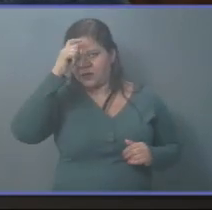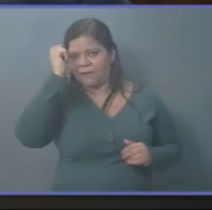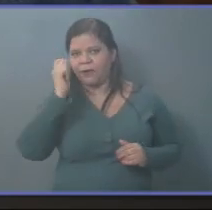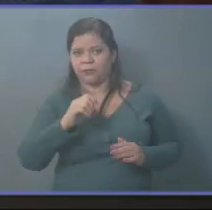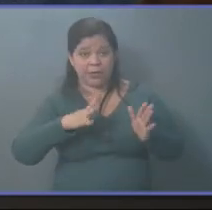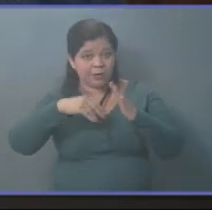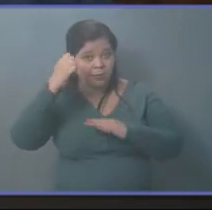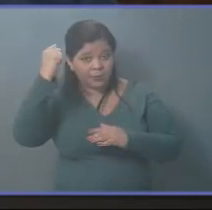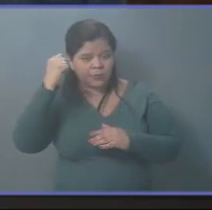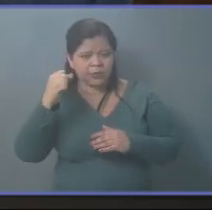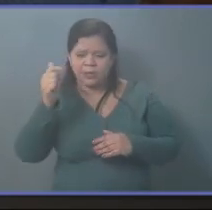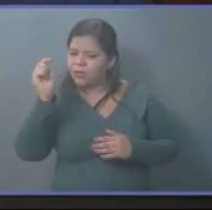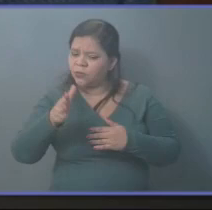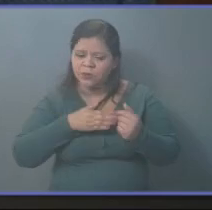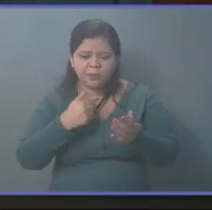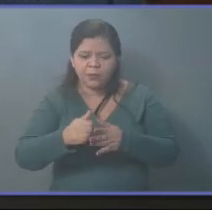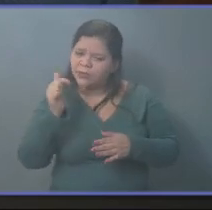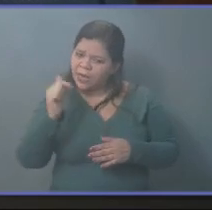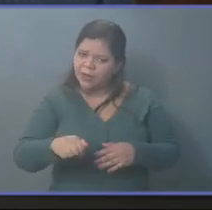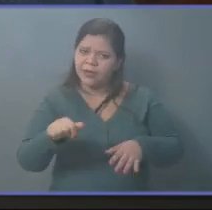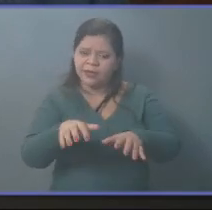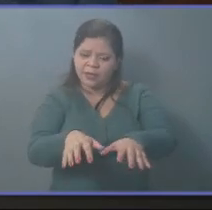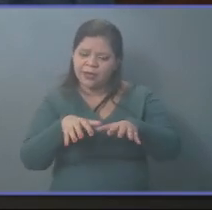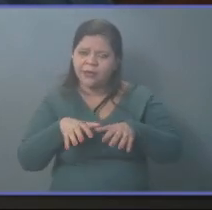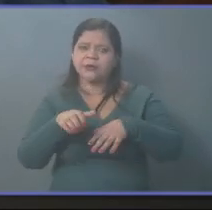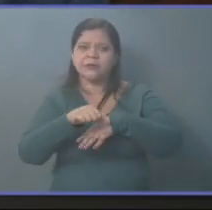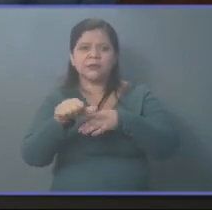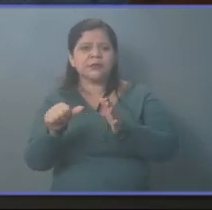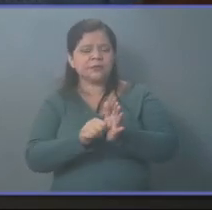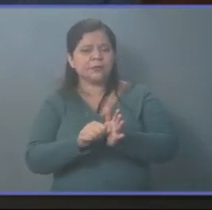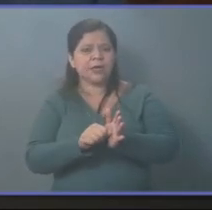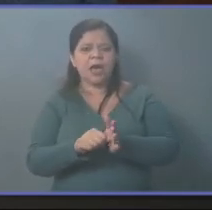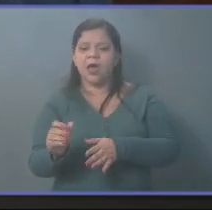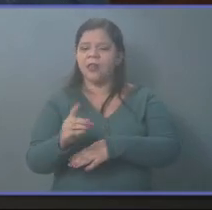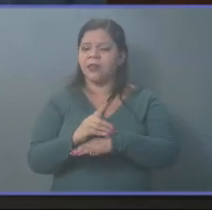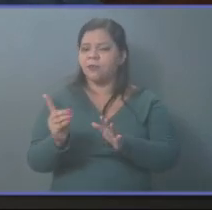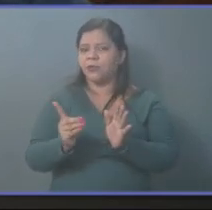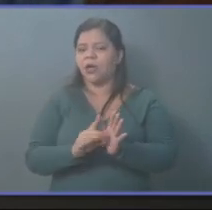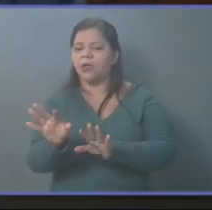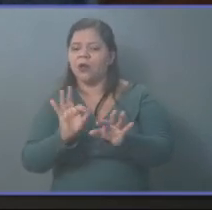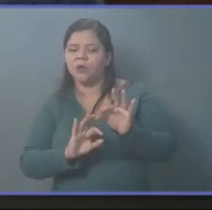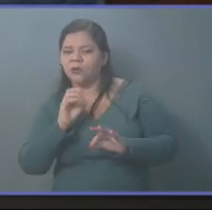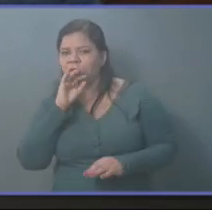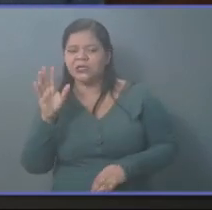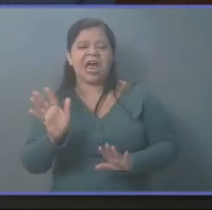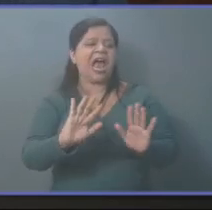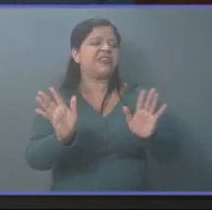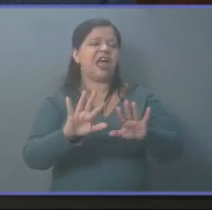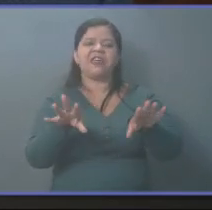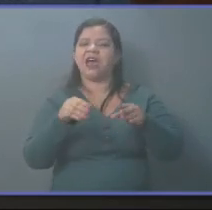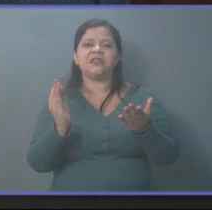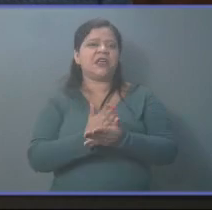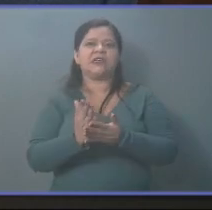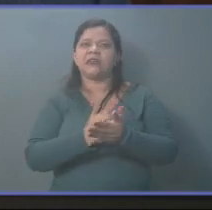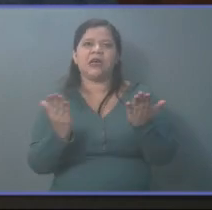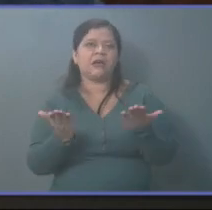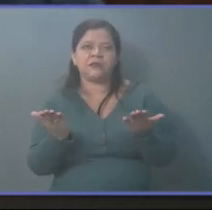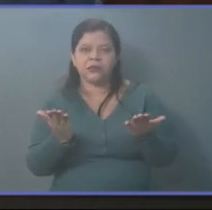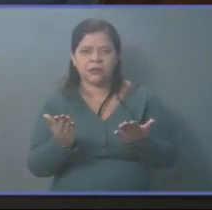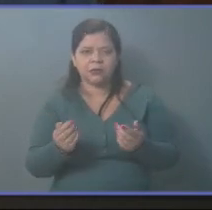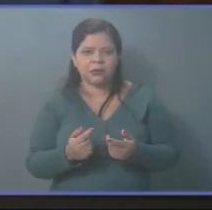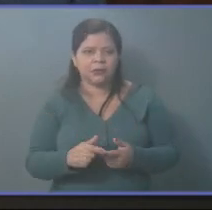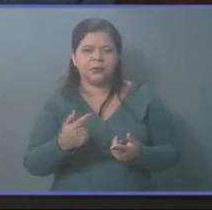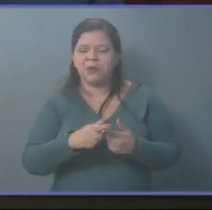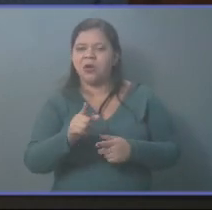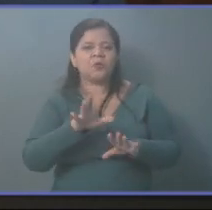importante aunque aquí en esta Asamblea los diputados de algunas fracciones digan que no se está haciendo nada que no se